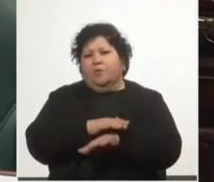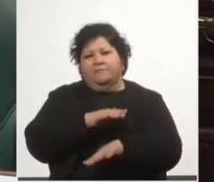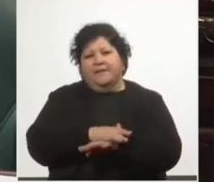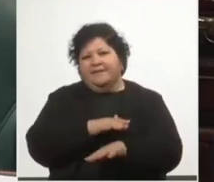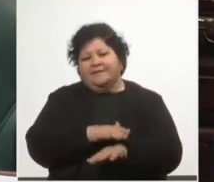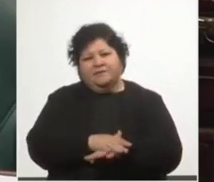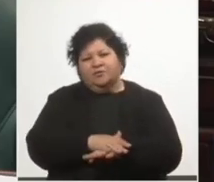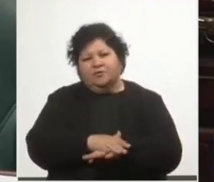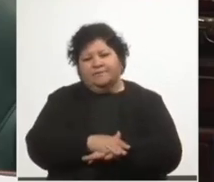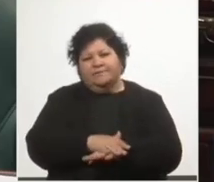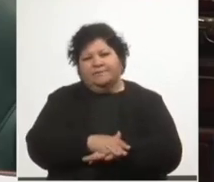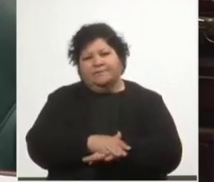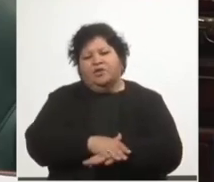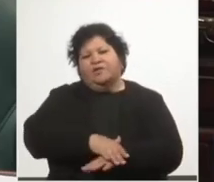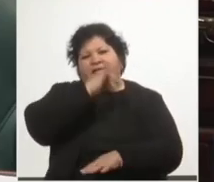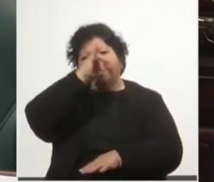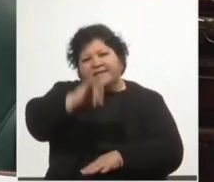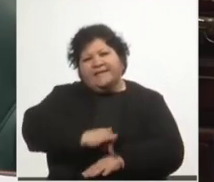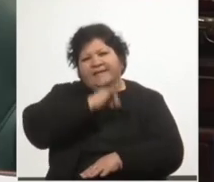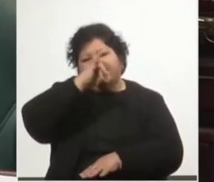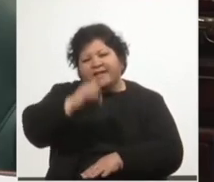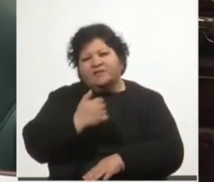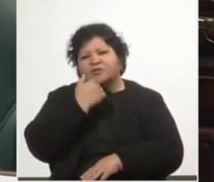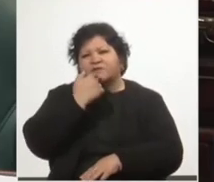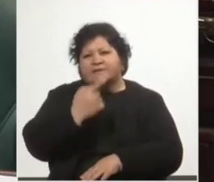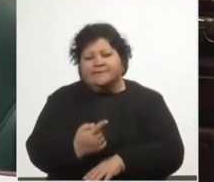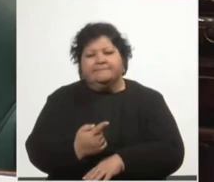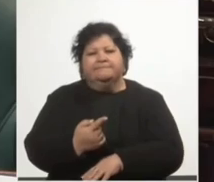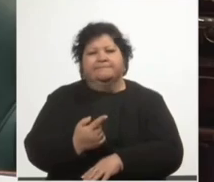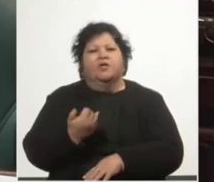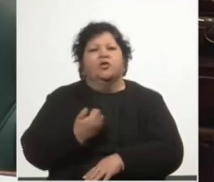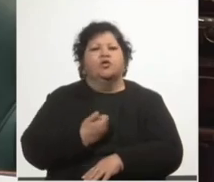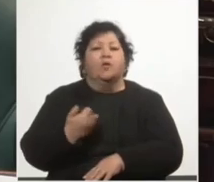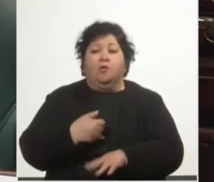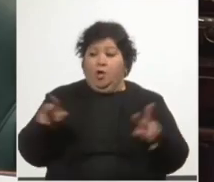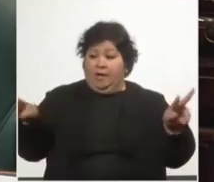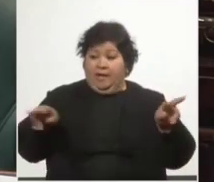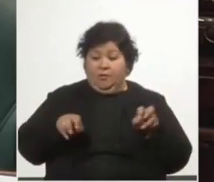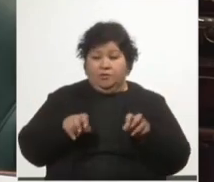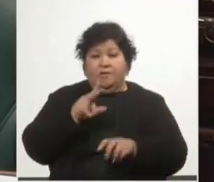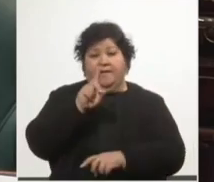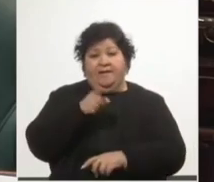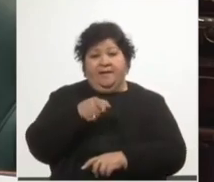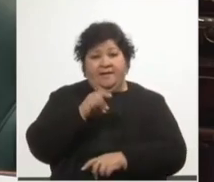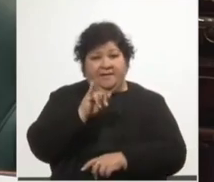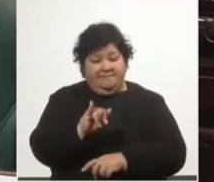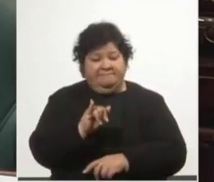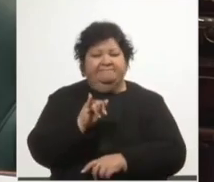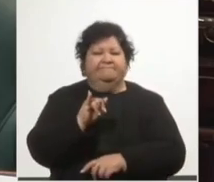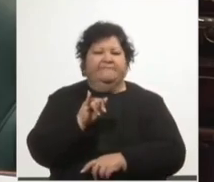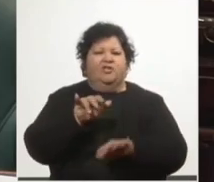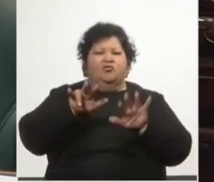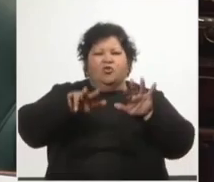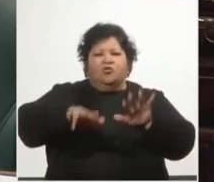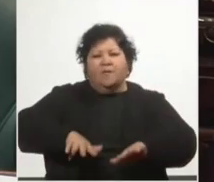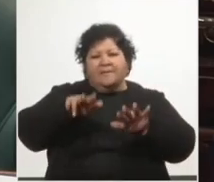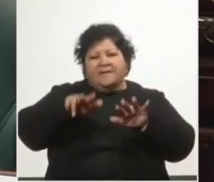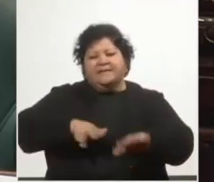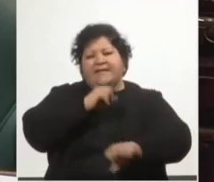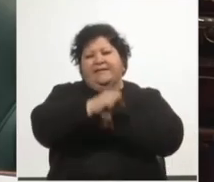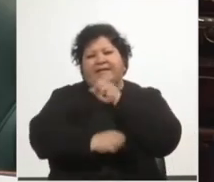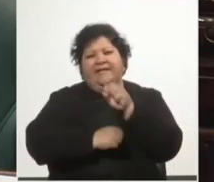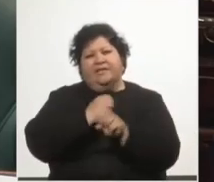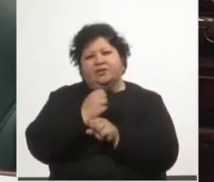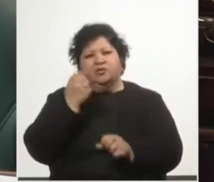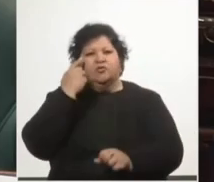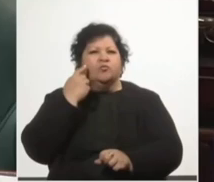tan jerarquizada, basta ver cómo se ha comportado la recaudación de la DGI durante los primeros 8 meses del año. Estas cifras hay que